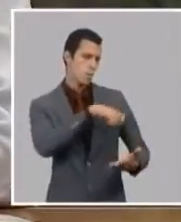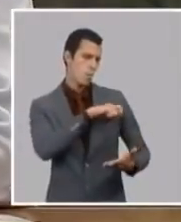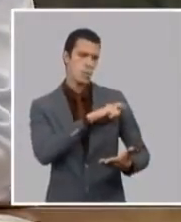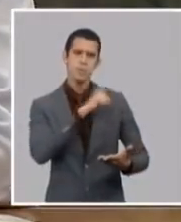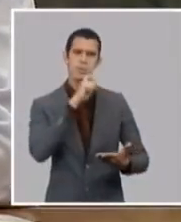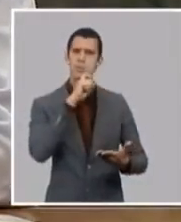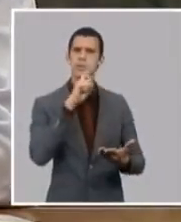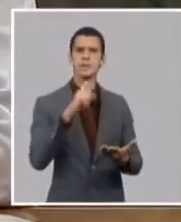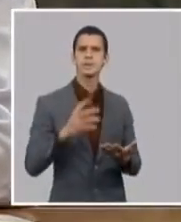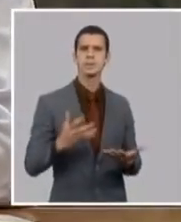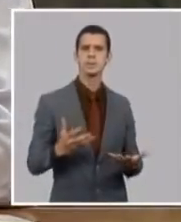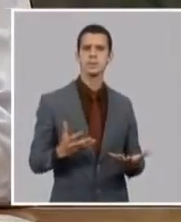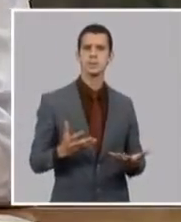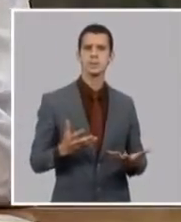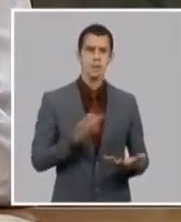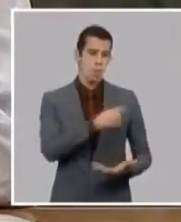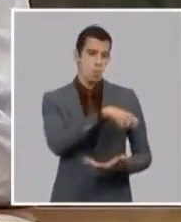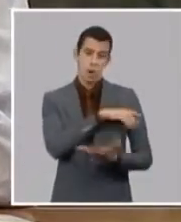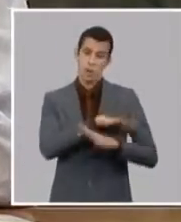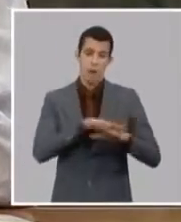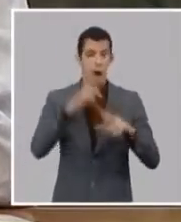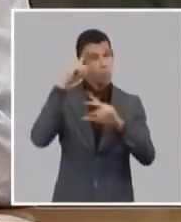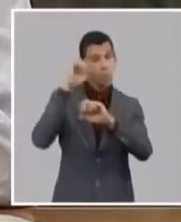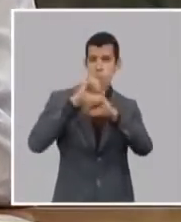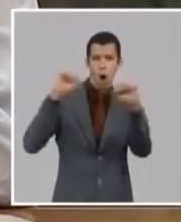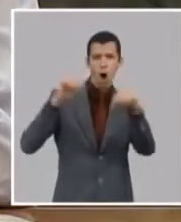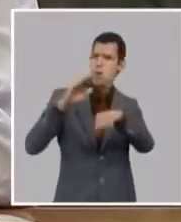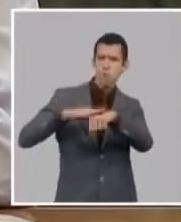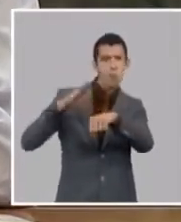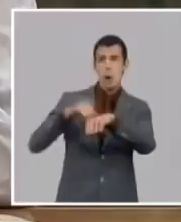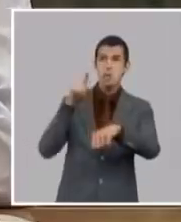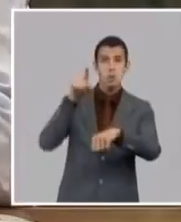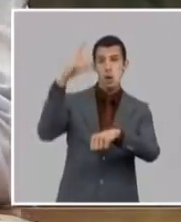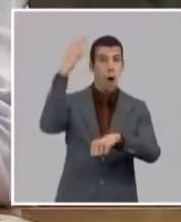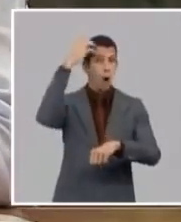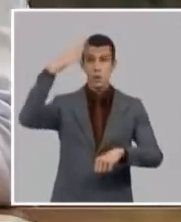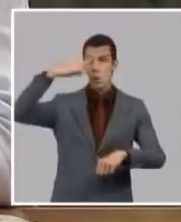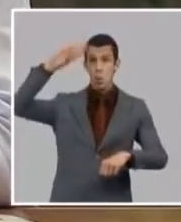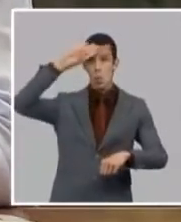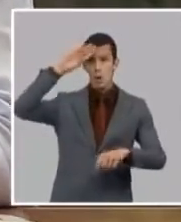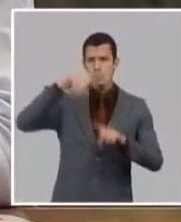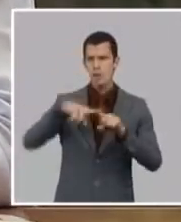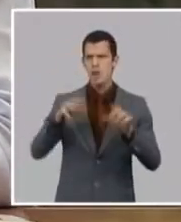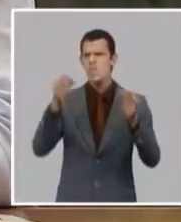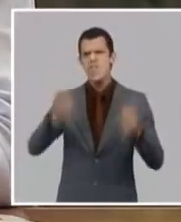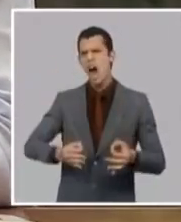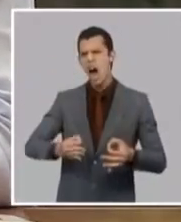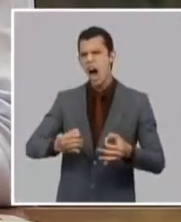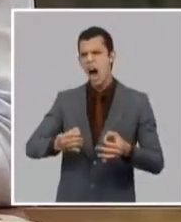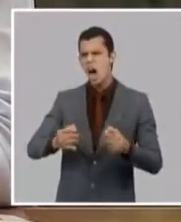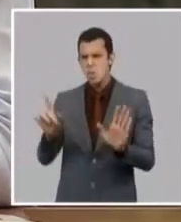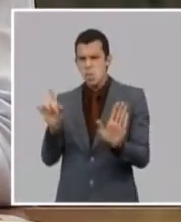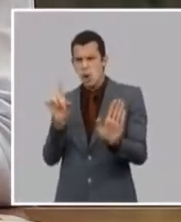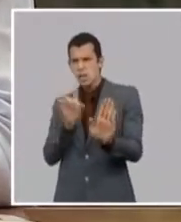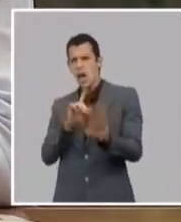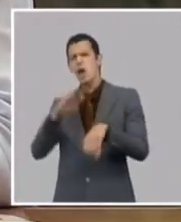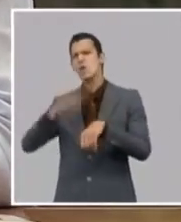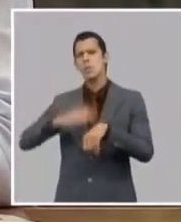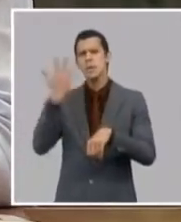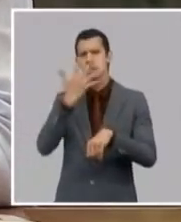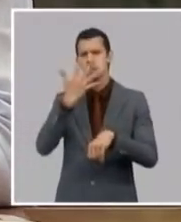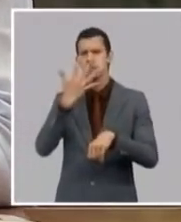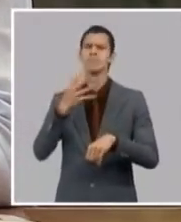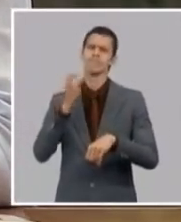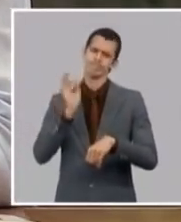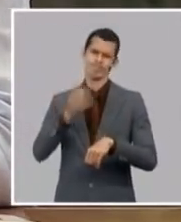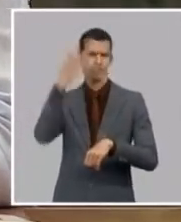en la vida de este país sin dejar de estar conmocionada la gente ni preocupada por las cosas que han que han pasado pero